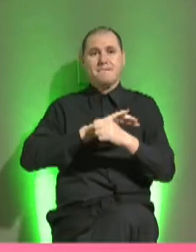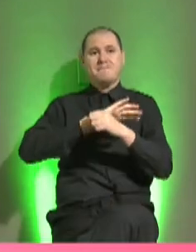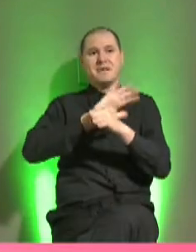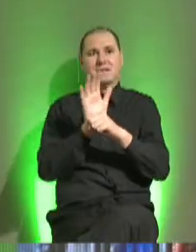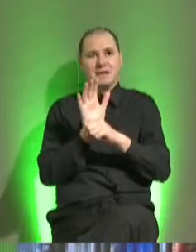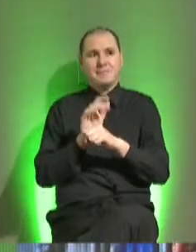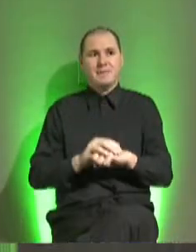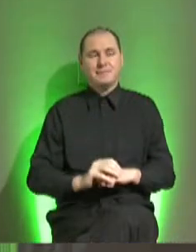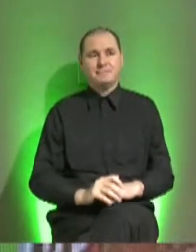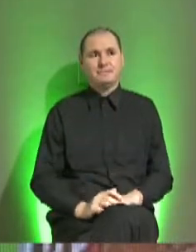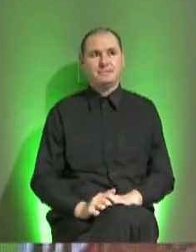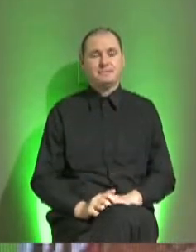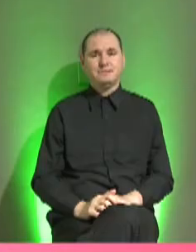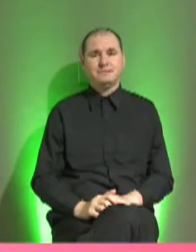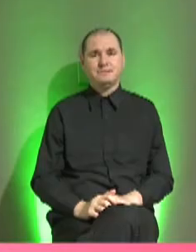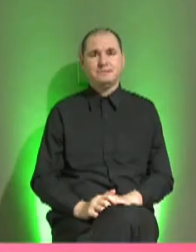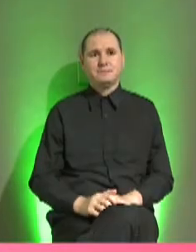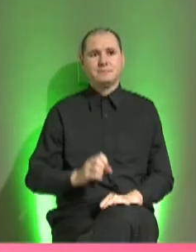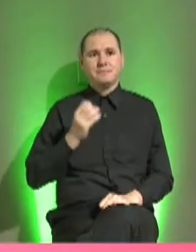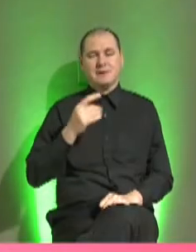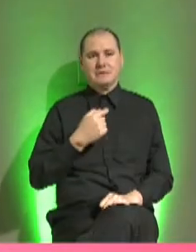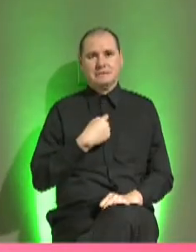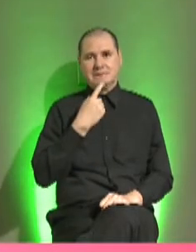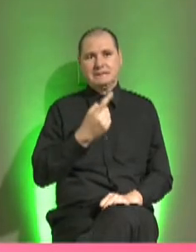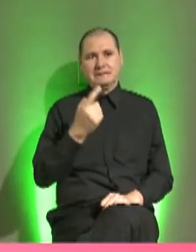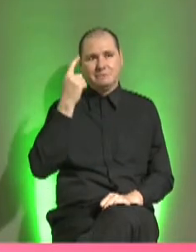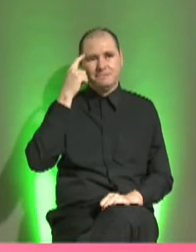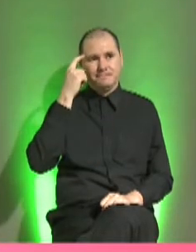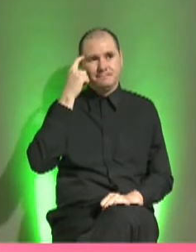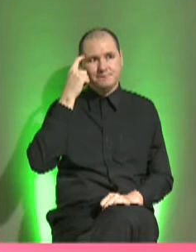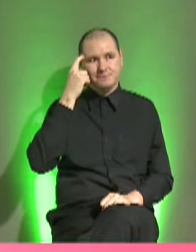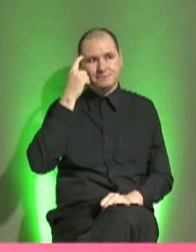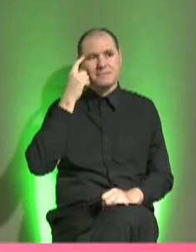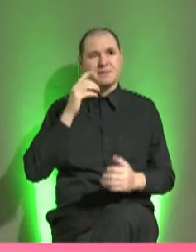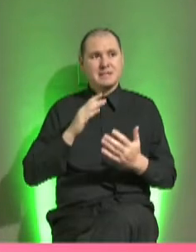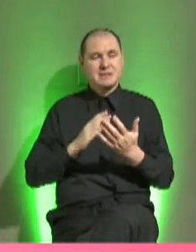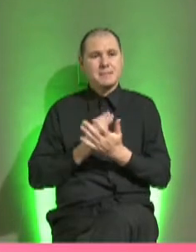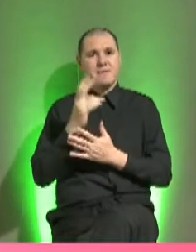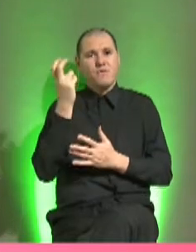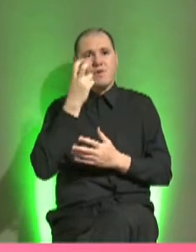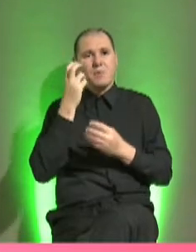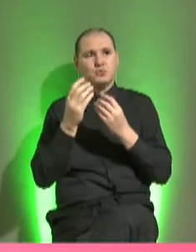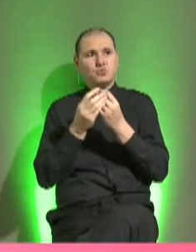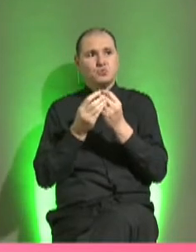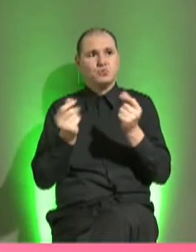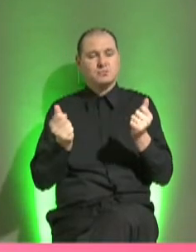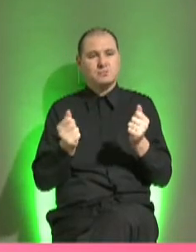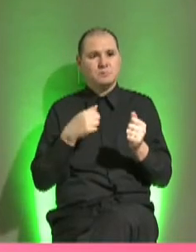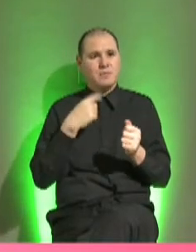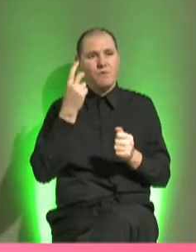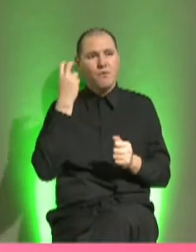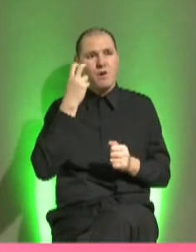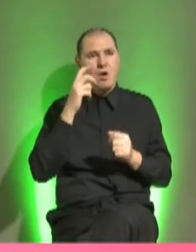viene el COVID, y dentro de eso me dije a mí mismo, siempre buscás tener una solución, y bueno, vamos a buscar una